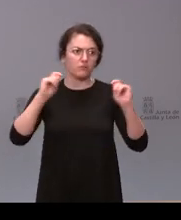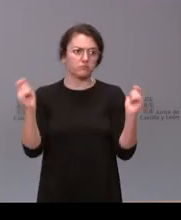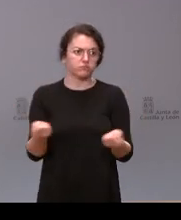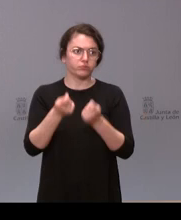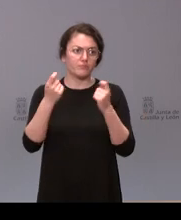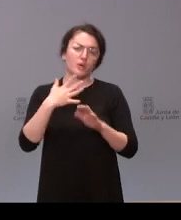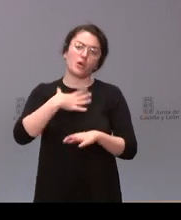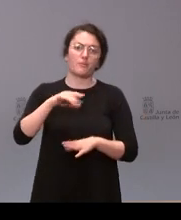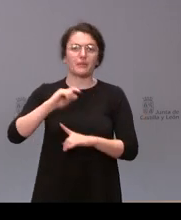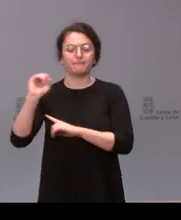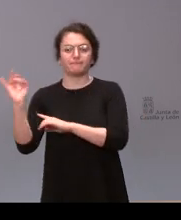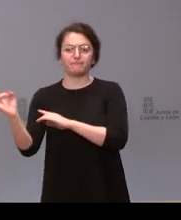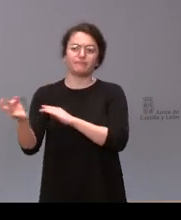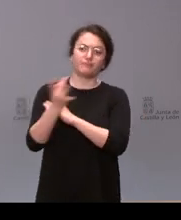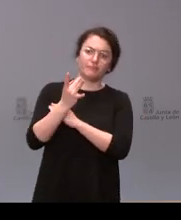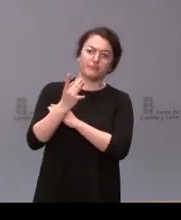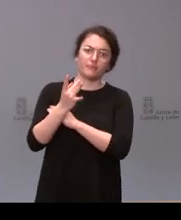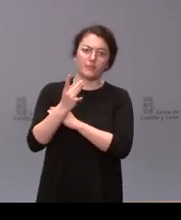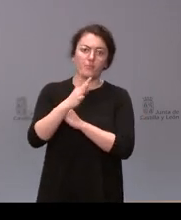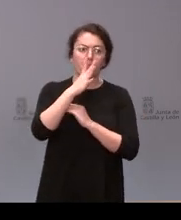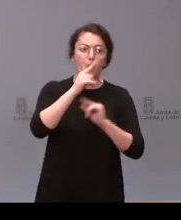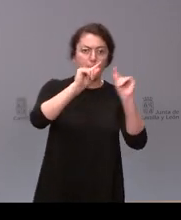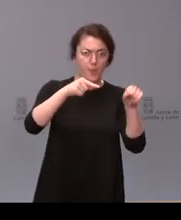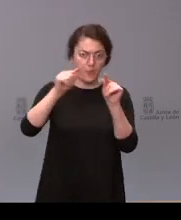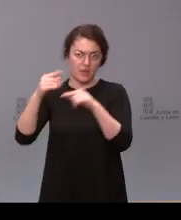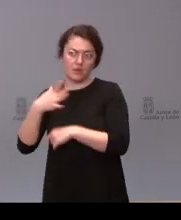forma discreta los de las provincias muchas gracias